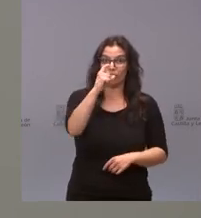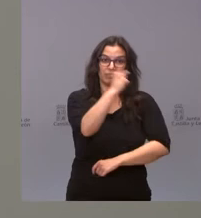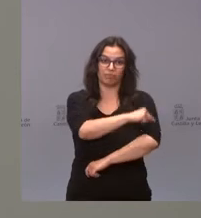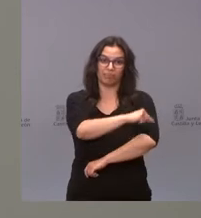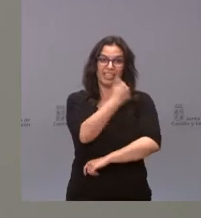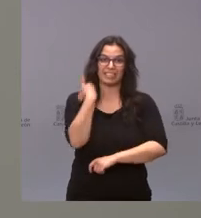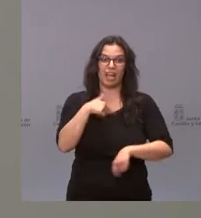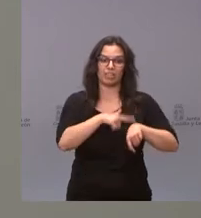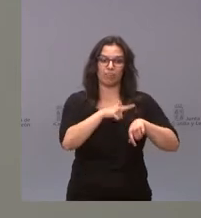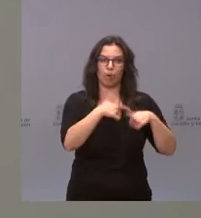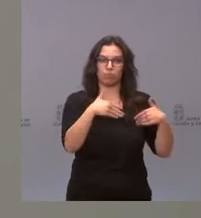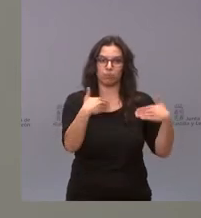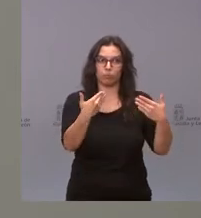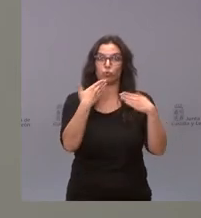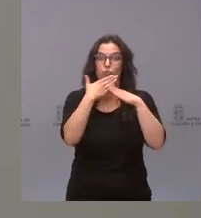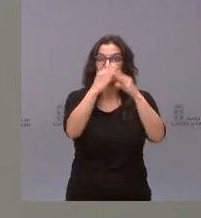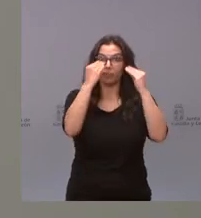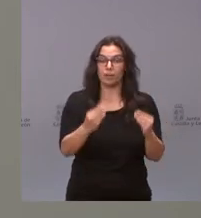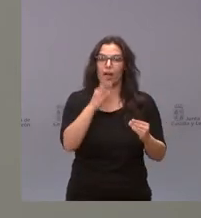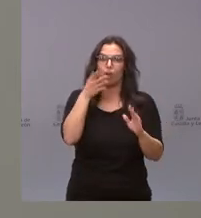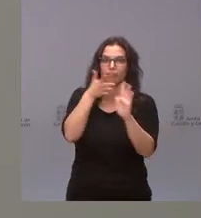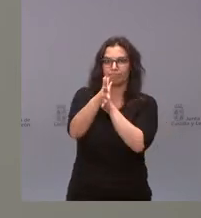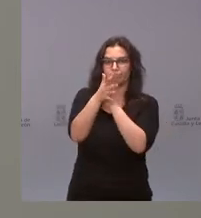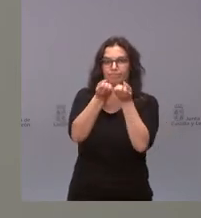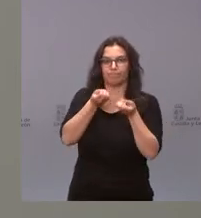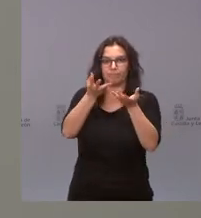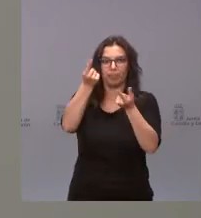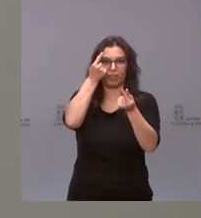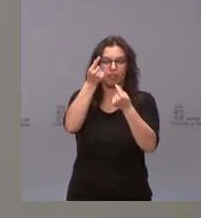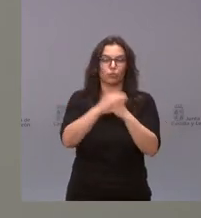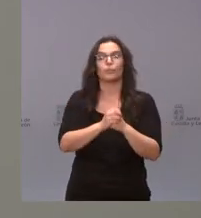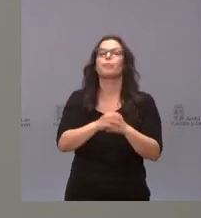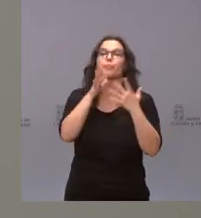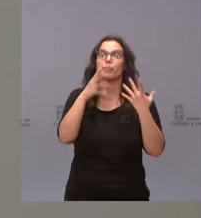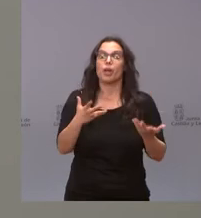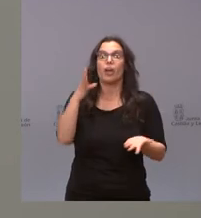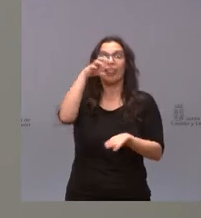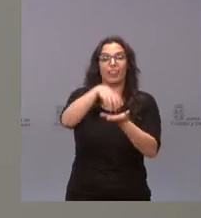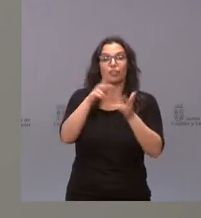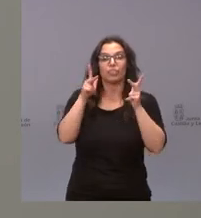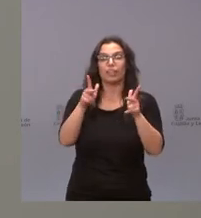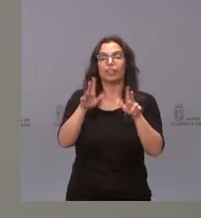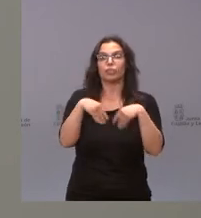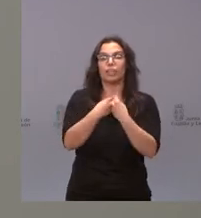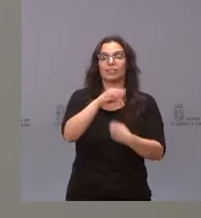suficiente, procedemos a darle los datos. En la actualidad, en los centros hay 35